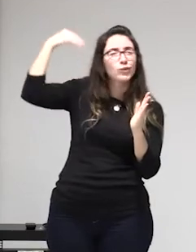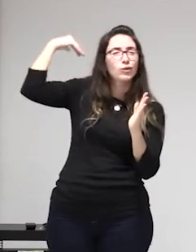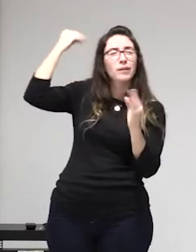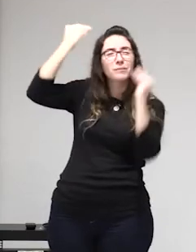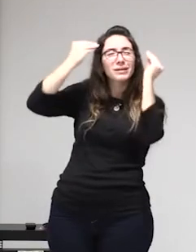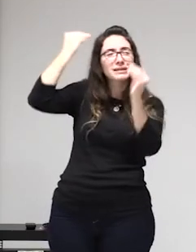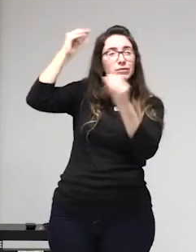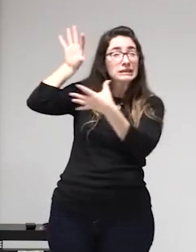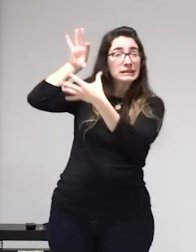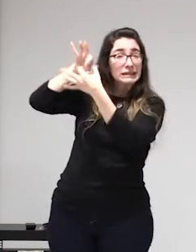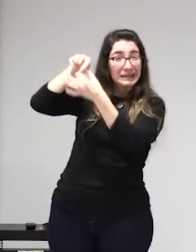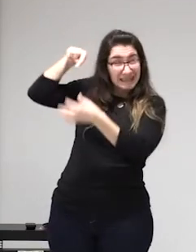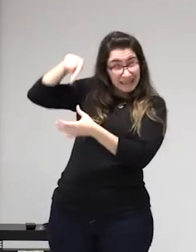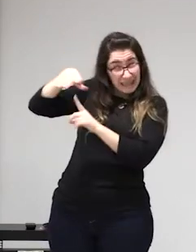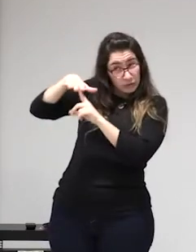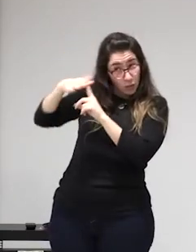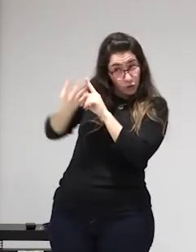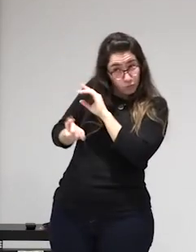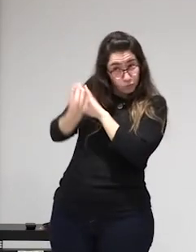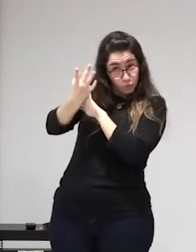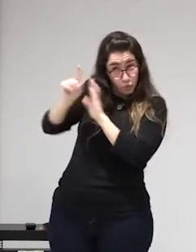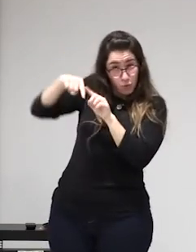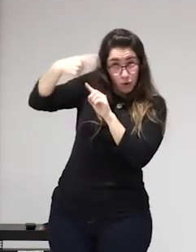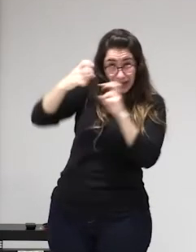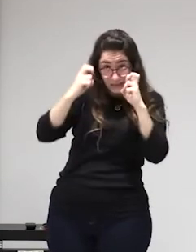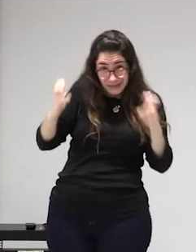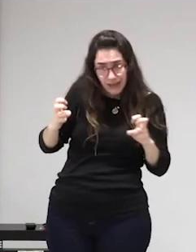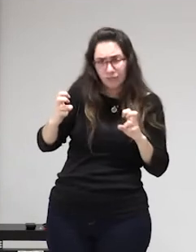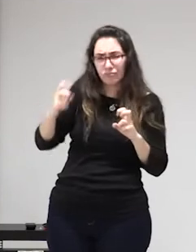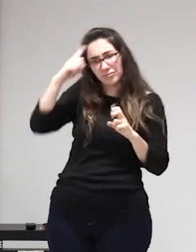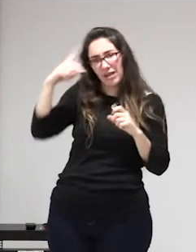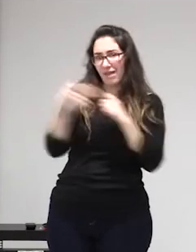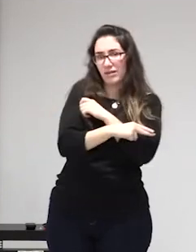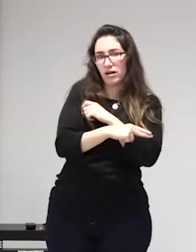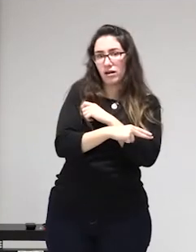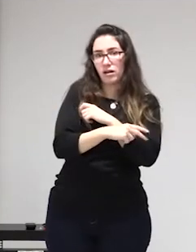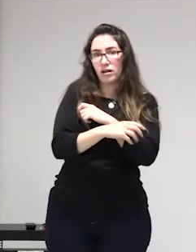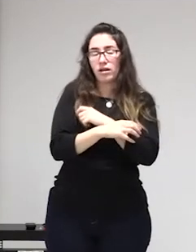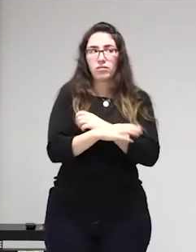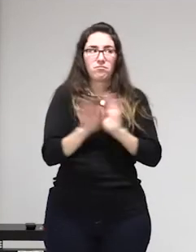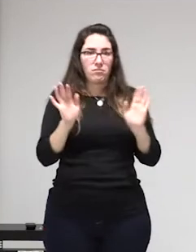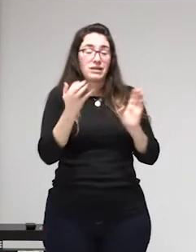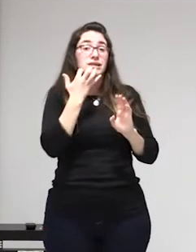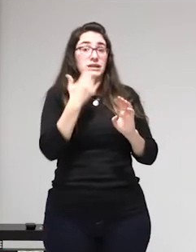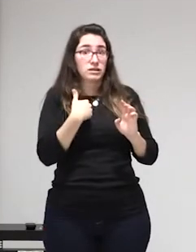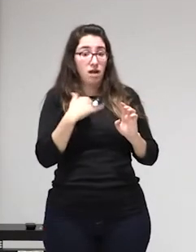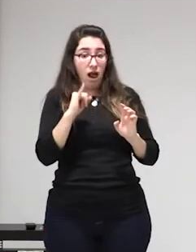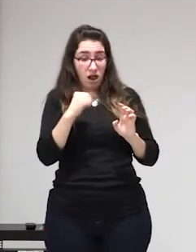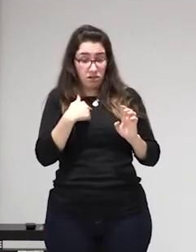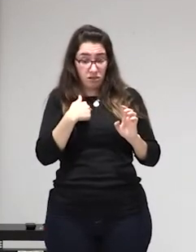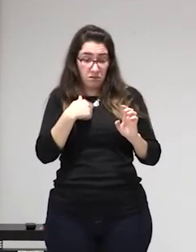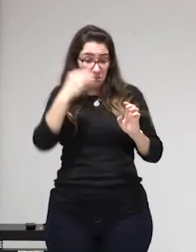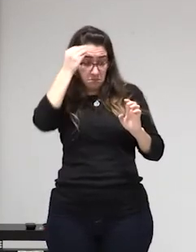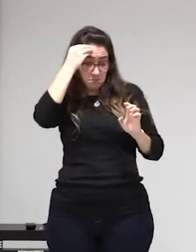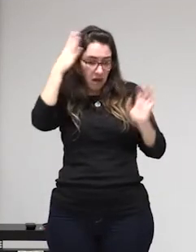defiendan para que cuando un cliente traspase los límites vayan a la policía a denunciar y la policía no les diga ah bueno es que estos son gajes del